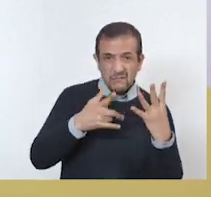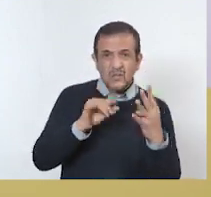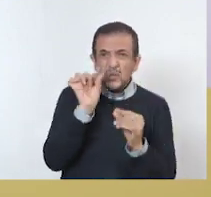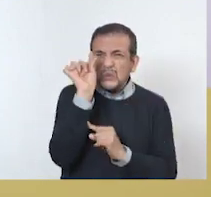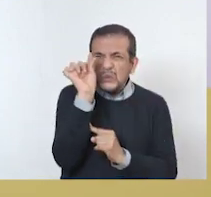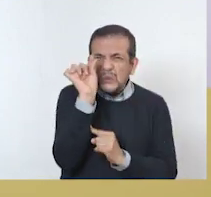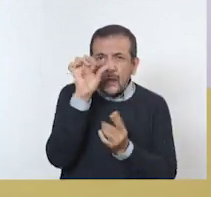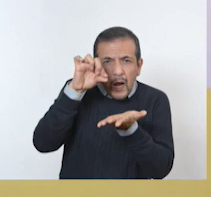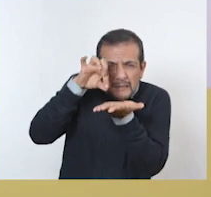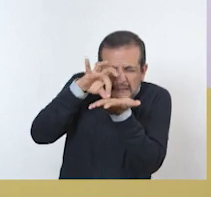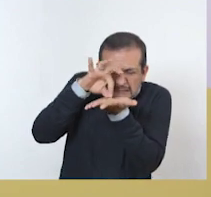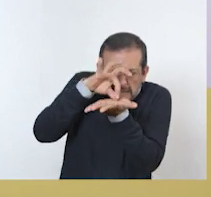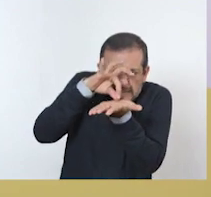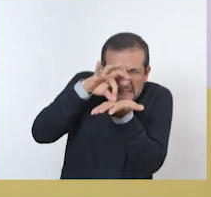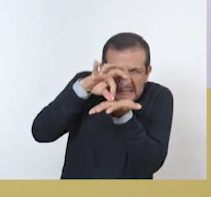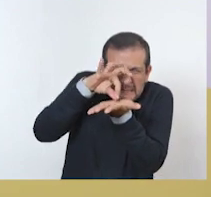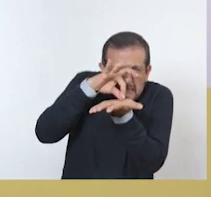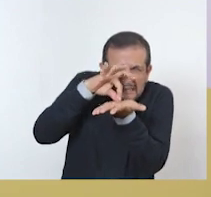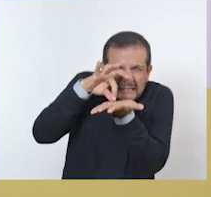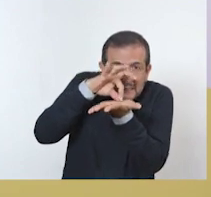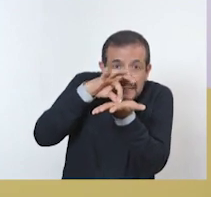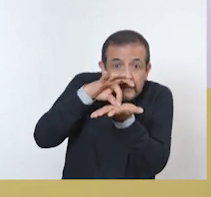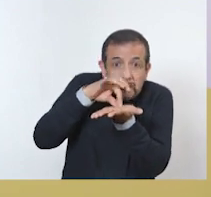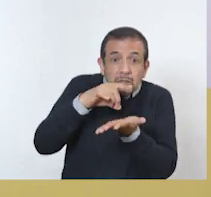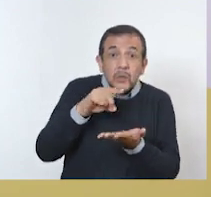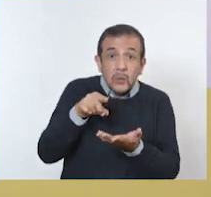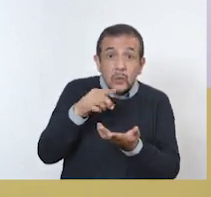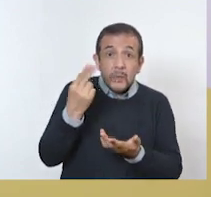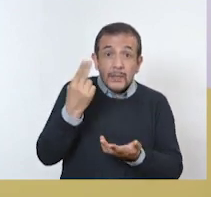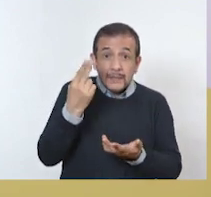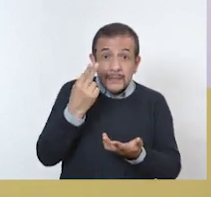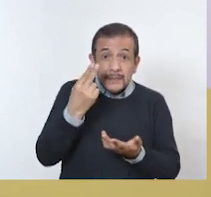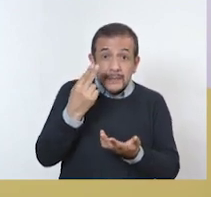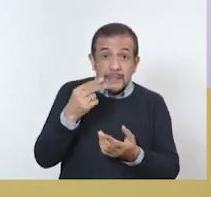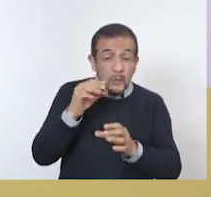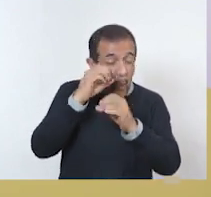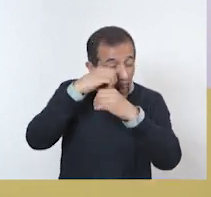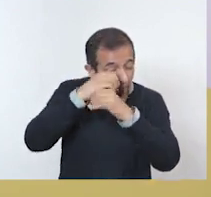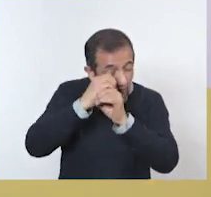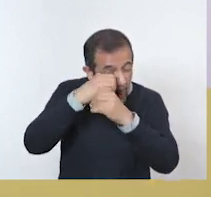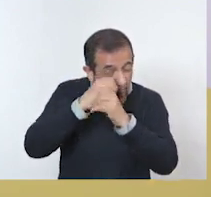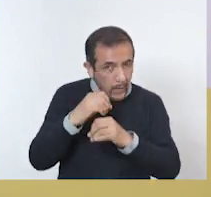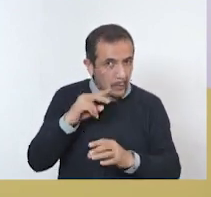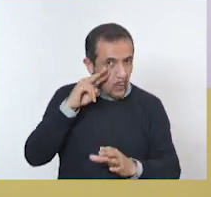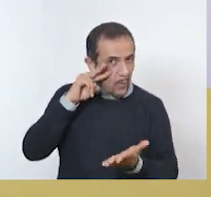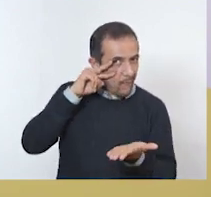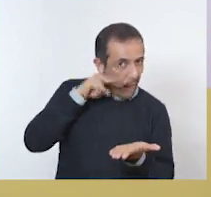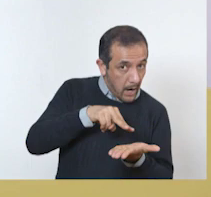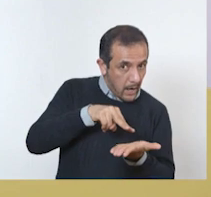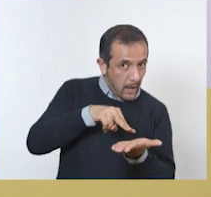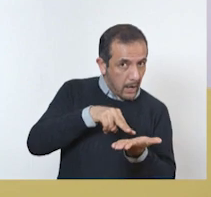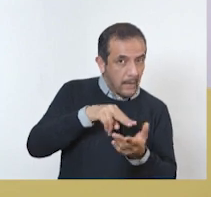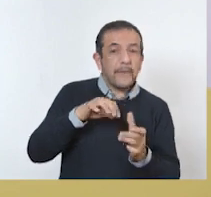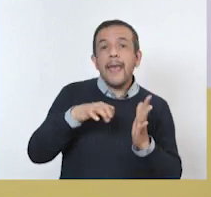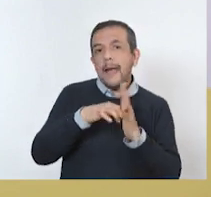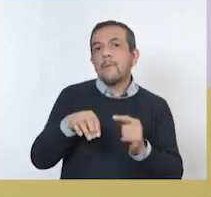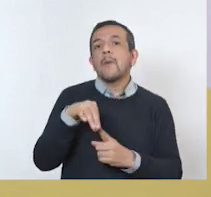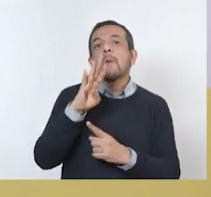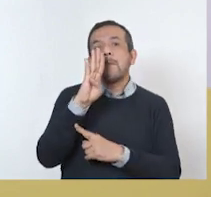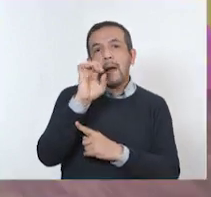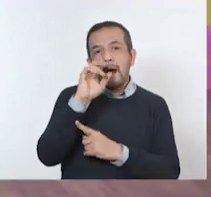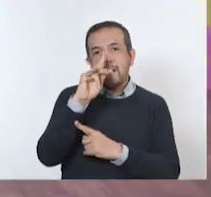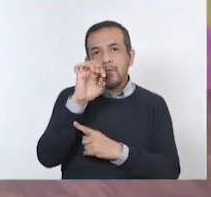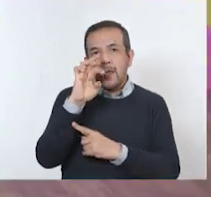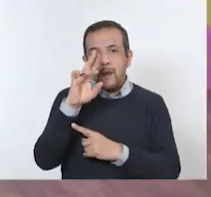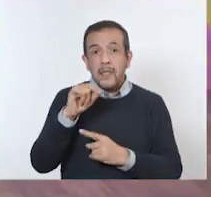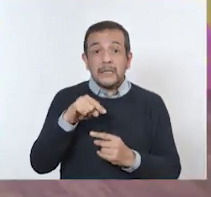que son pequeños microorganismos tan chiquitos que los tienes que ver de manera general a través de un microscopio. Esto es, por ejemplo, para las bacterias.